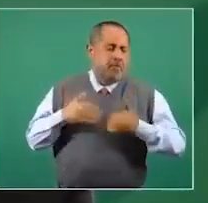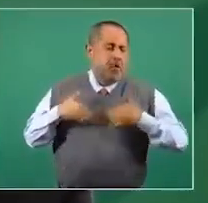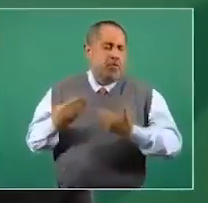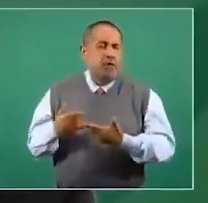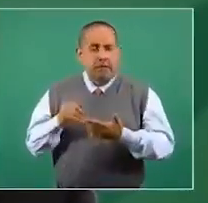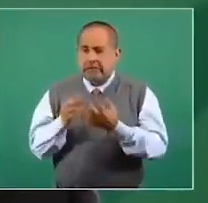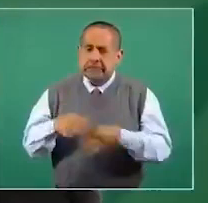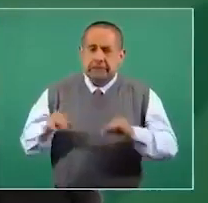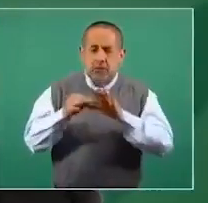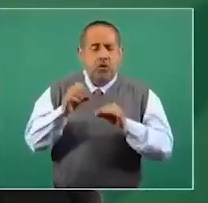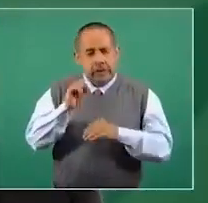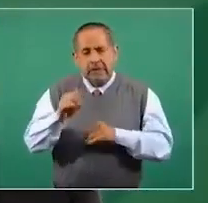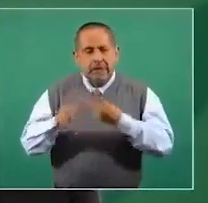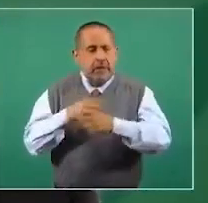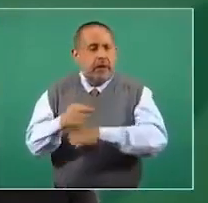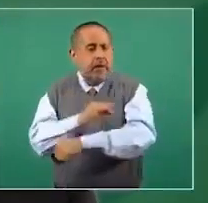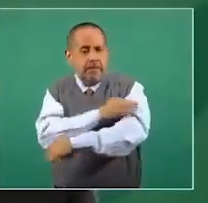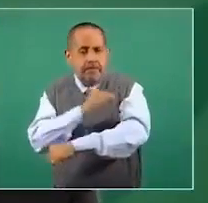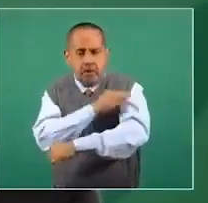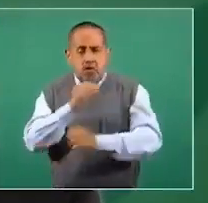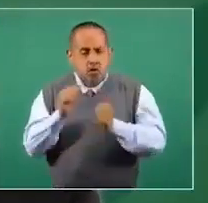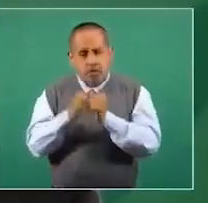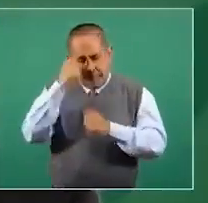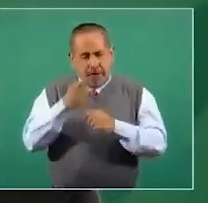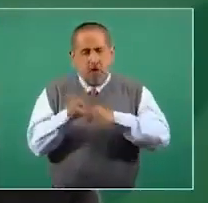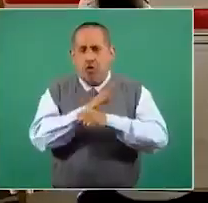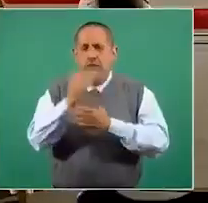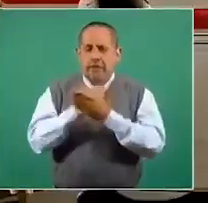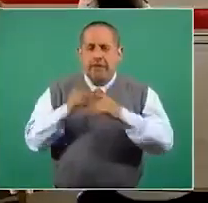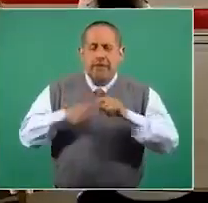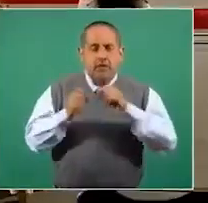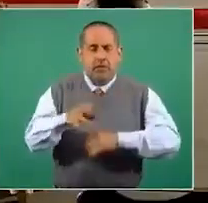la importancia de la vacunación contra COVID-19. Muchas gracias.